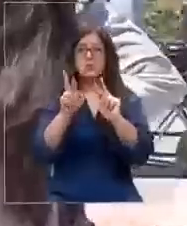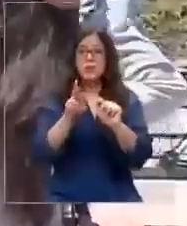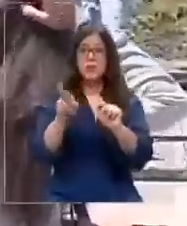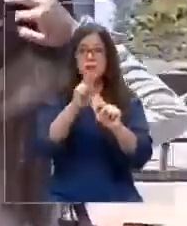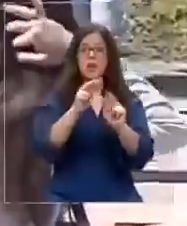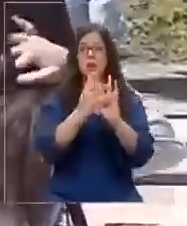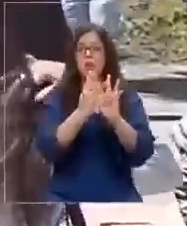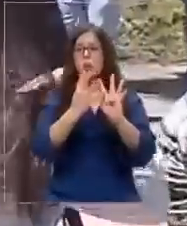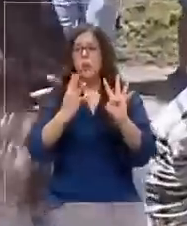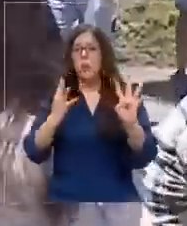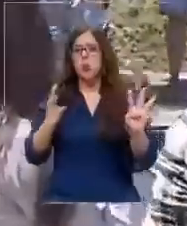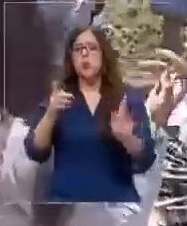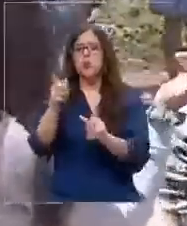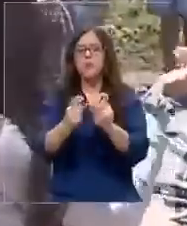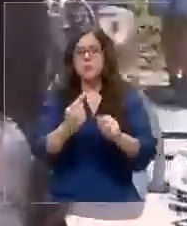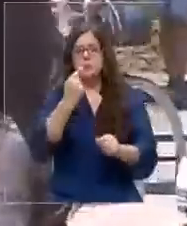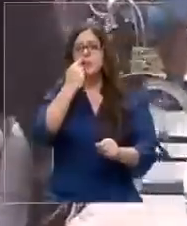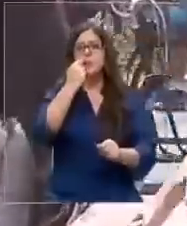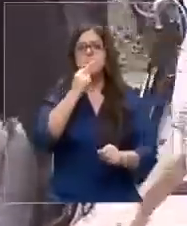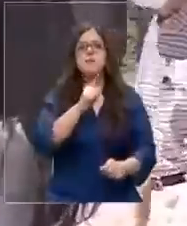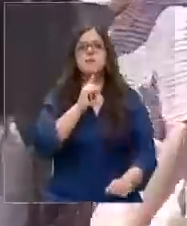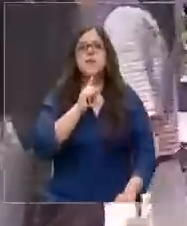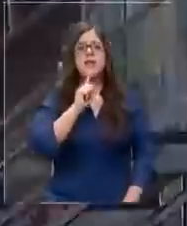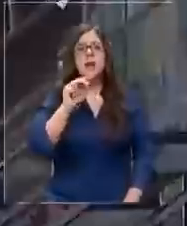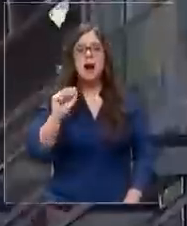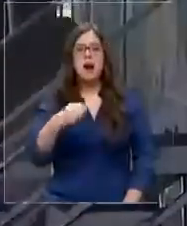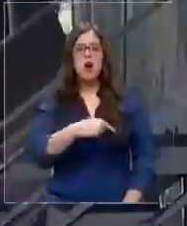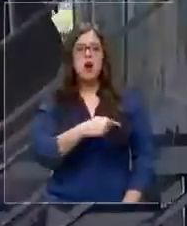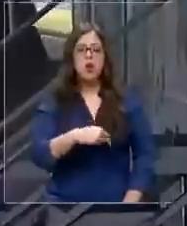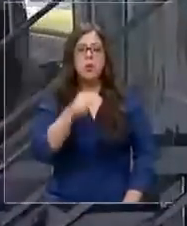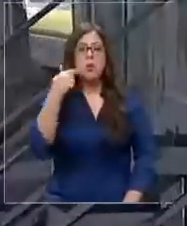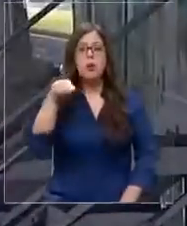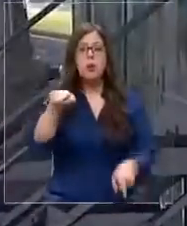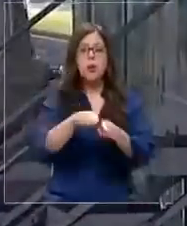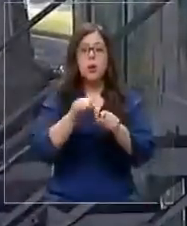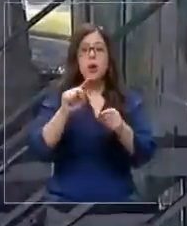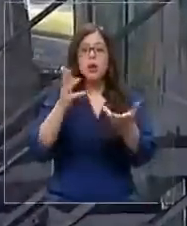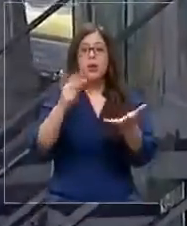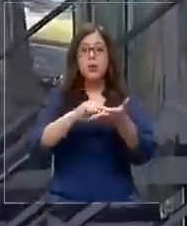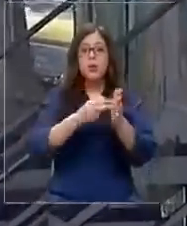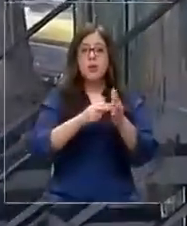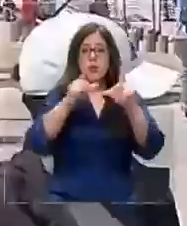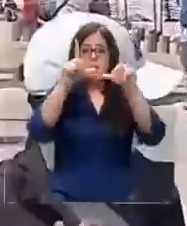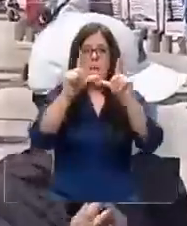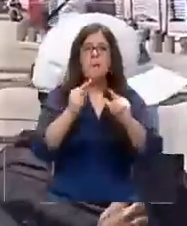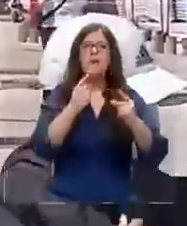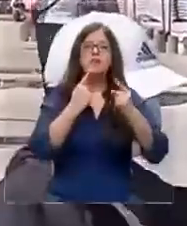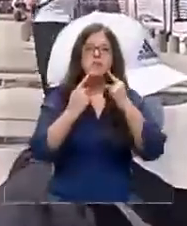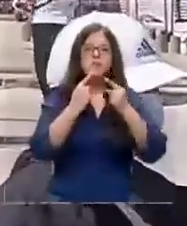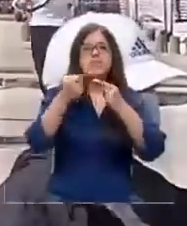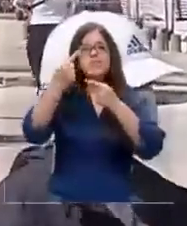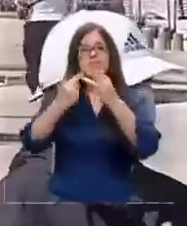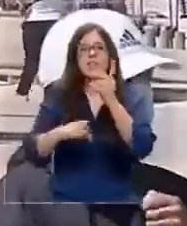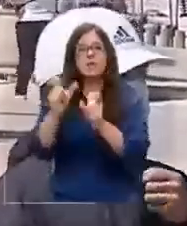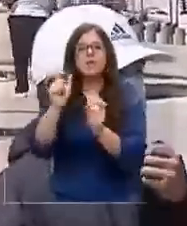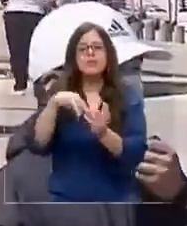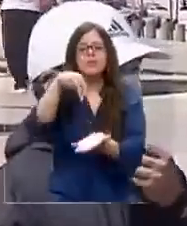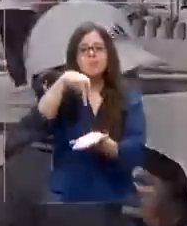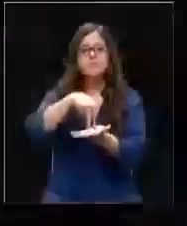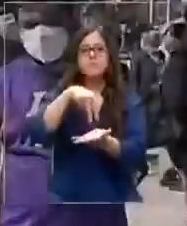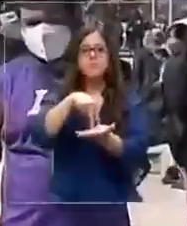interminables para poder testearse en los TTA. La complicación, el bajo número de exámenes en comparación a las personas que esperan.